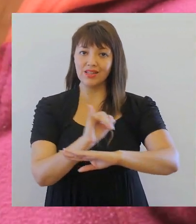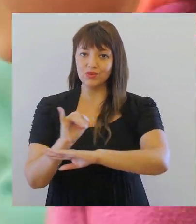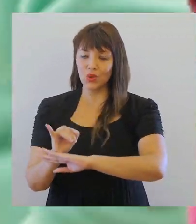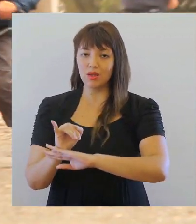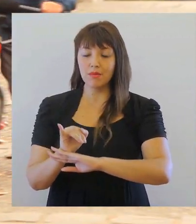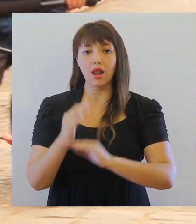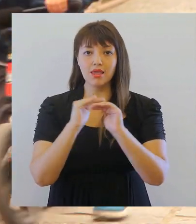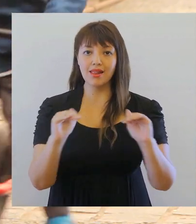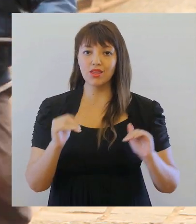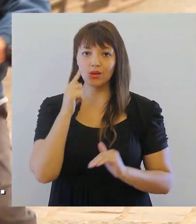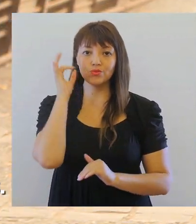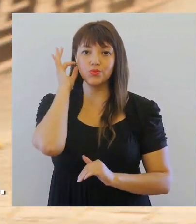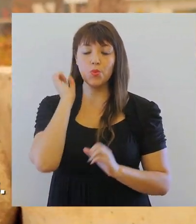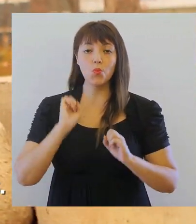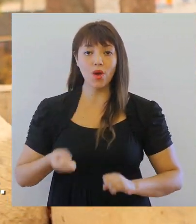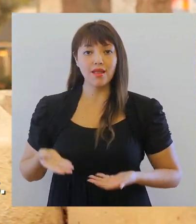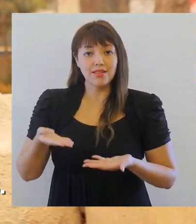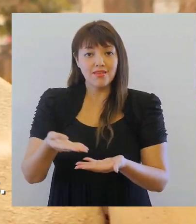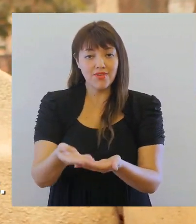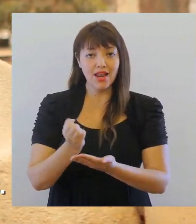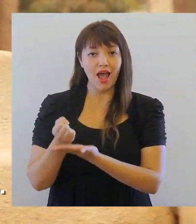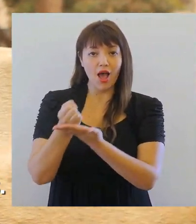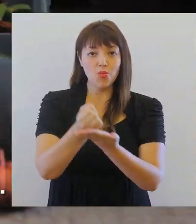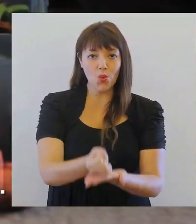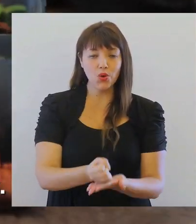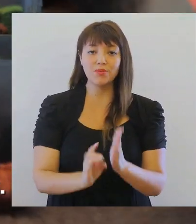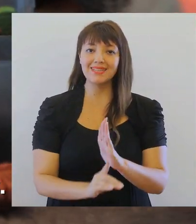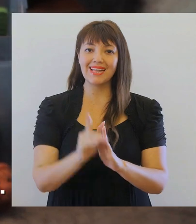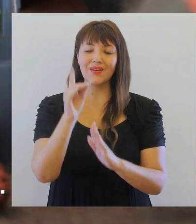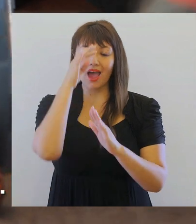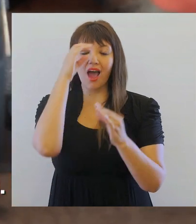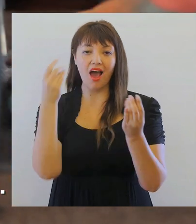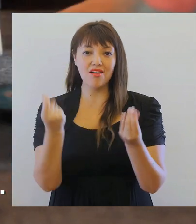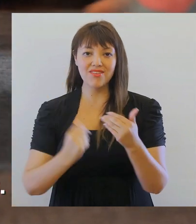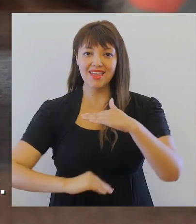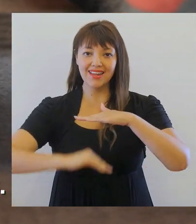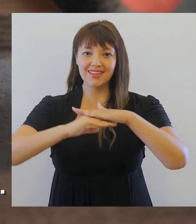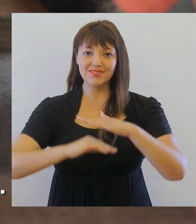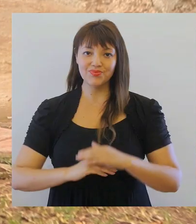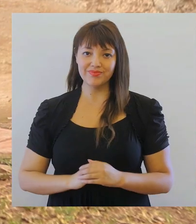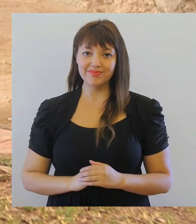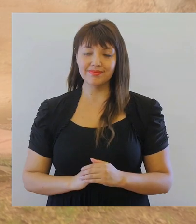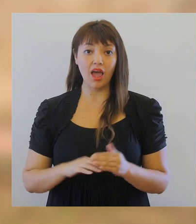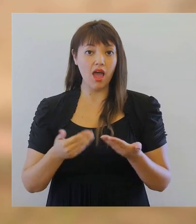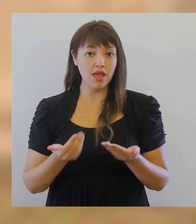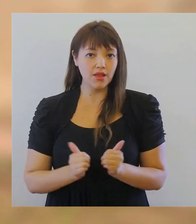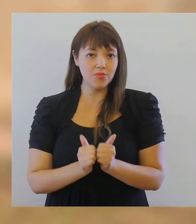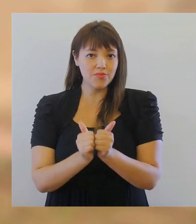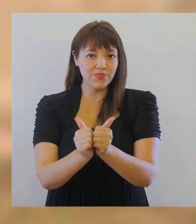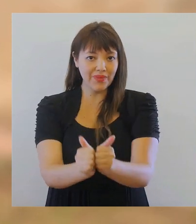instituciones para que niños y niñas reciban los apoyos que les permitan desarrollar al máximo sus potencialidades. Este